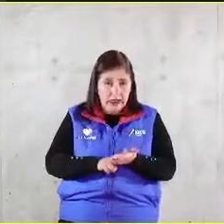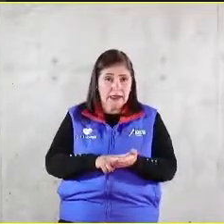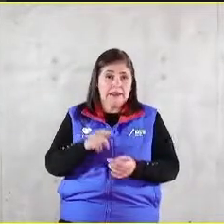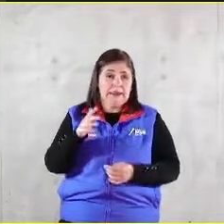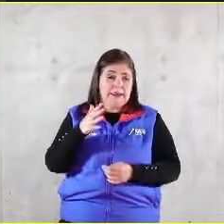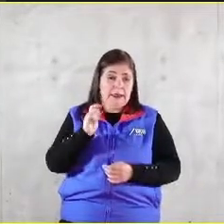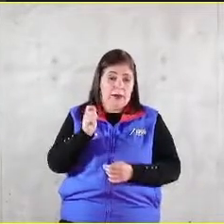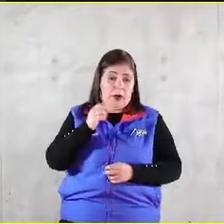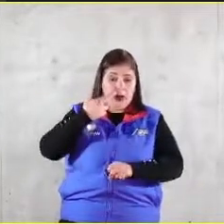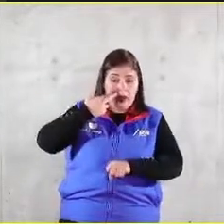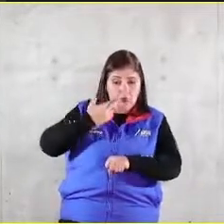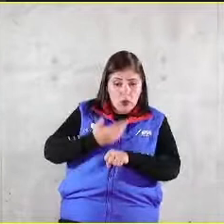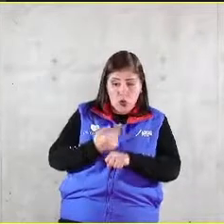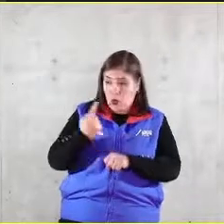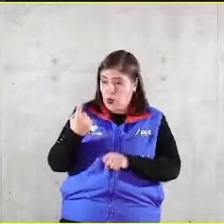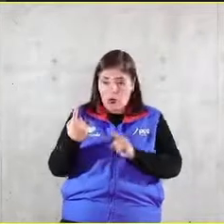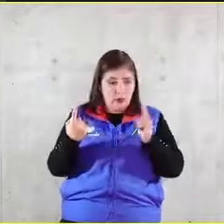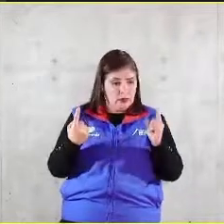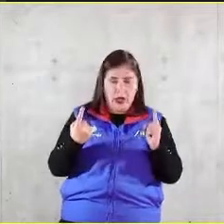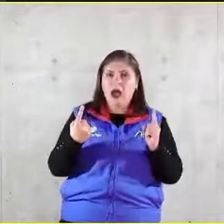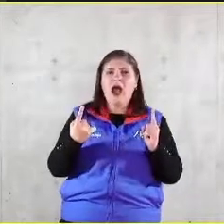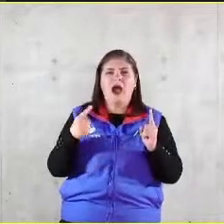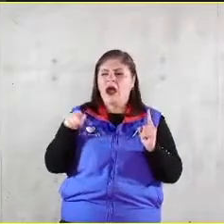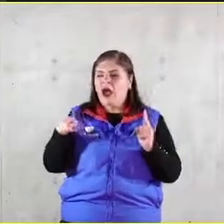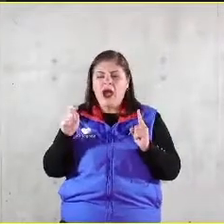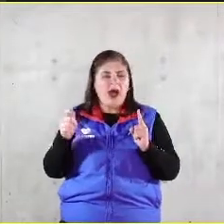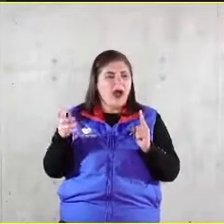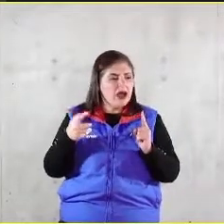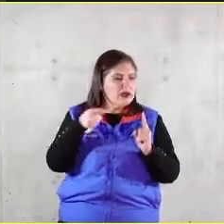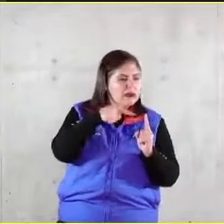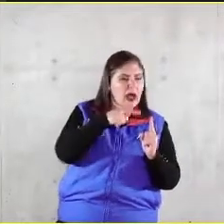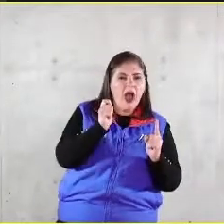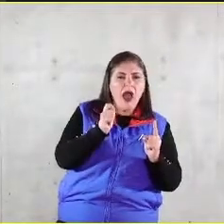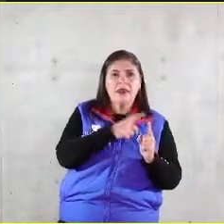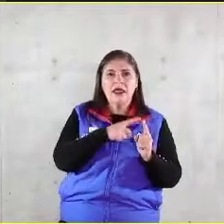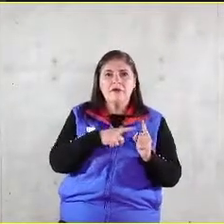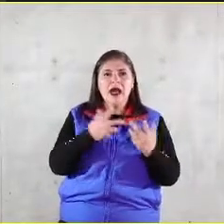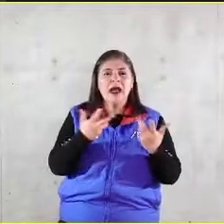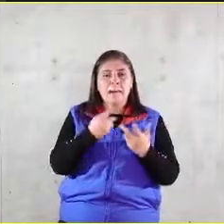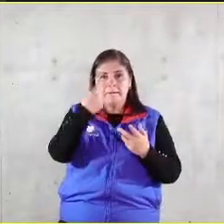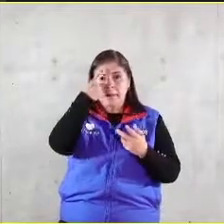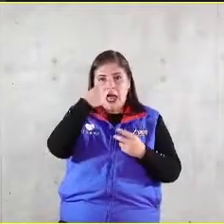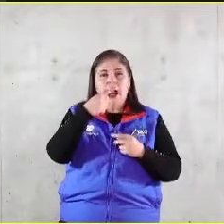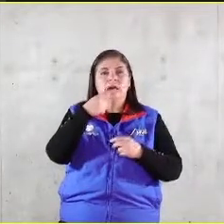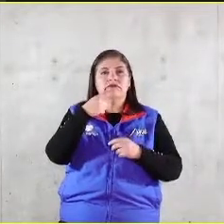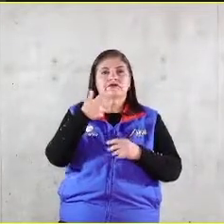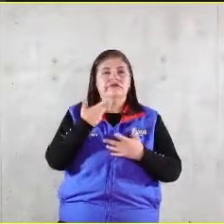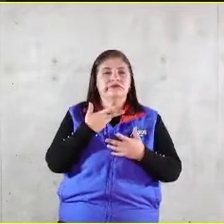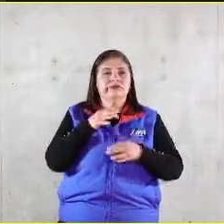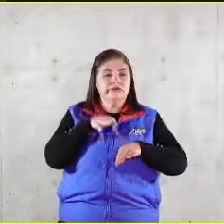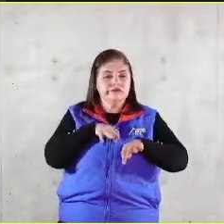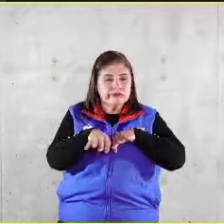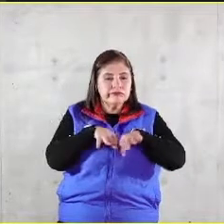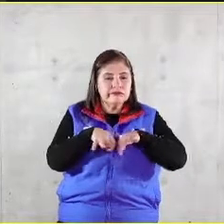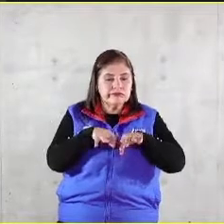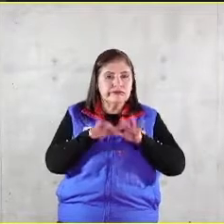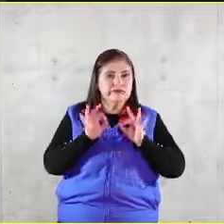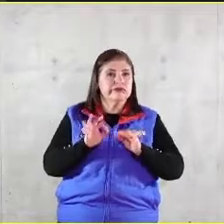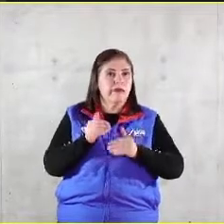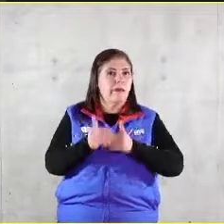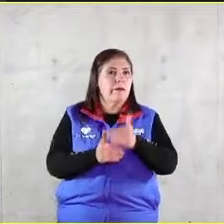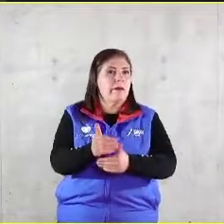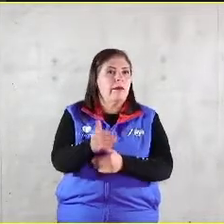responsabilidad es uno a uno quien tiene que hacer que para que la eficiencia del trabajo se dé adecuadamente